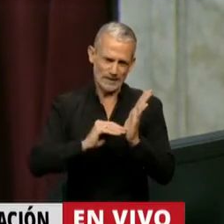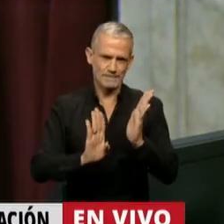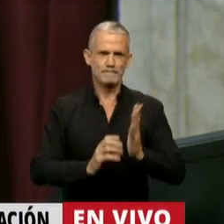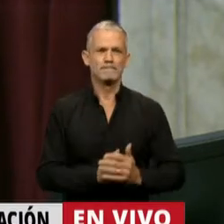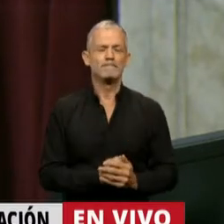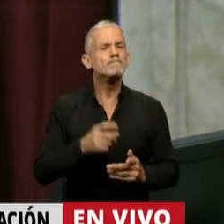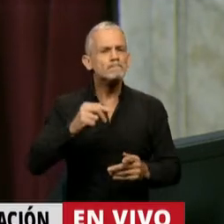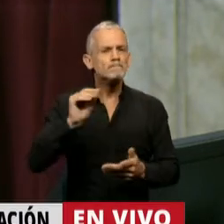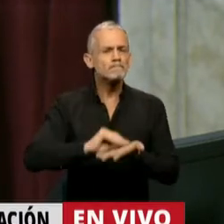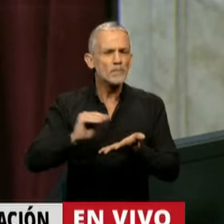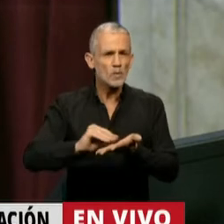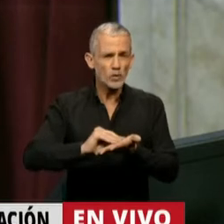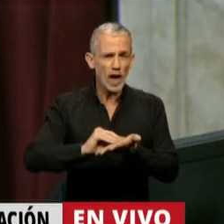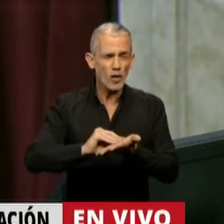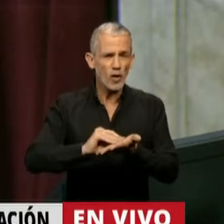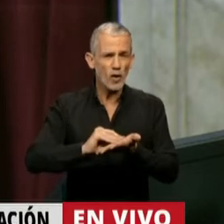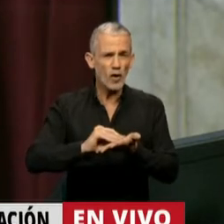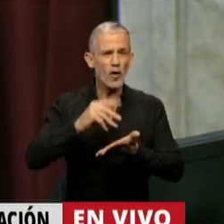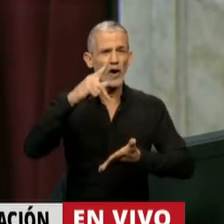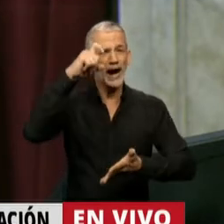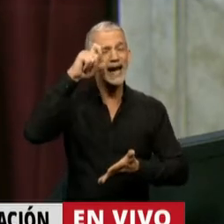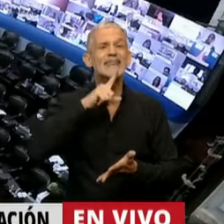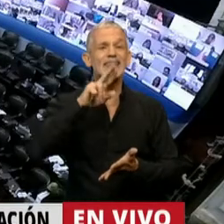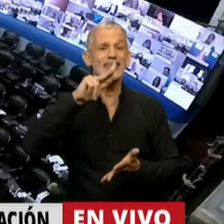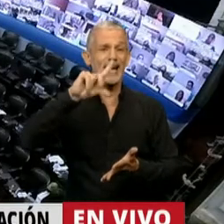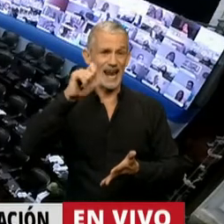Tiene la palabra el diputado Fabio Ketklas.